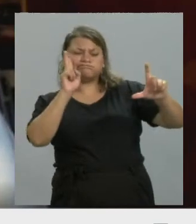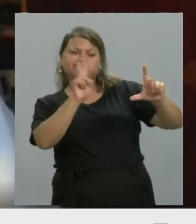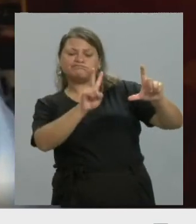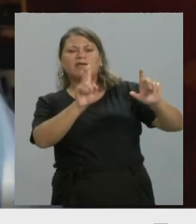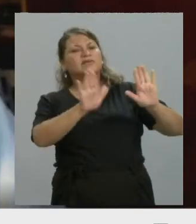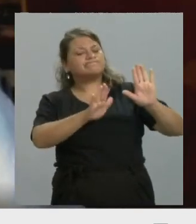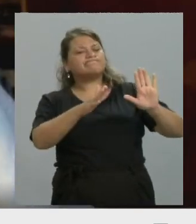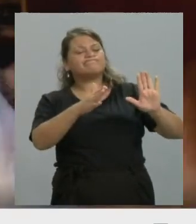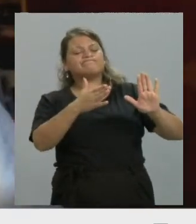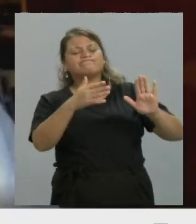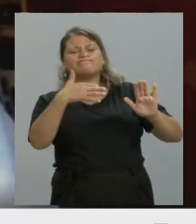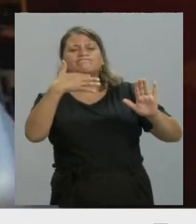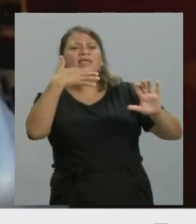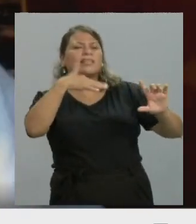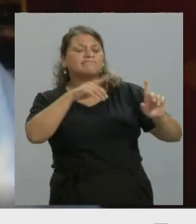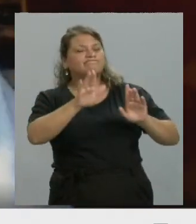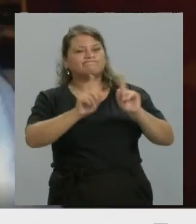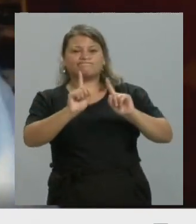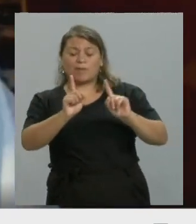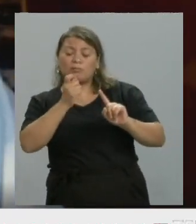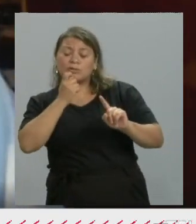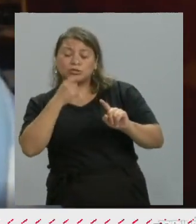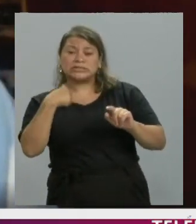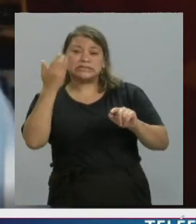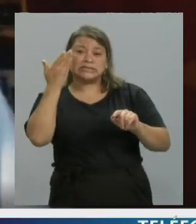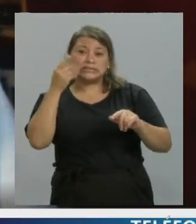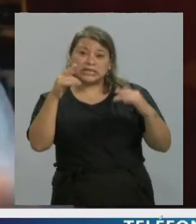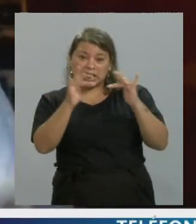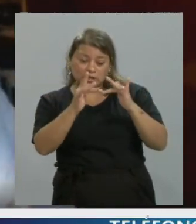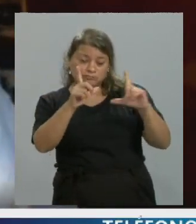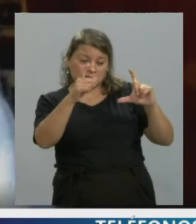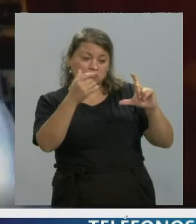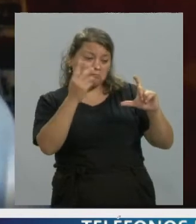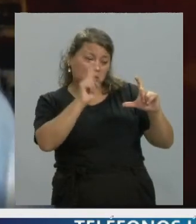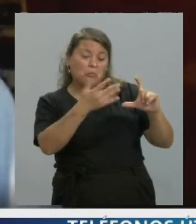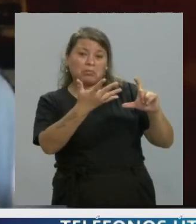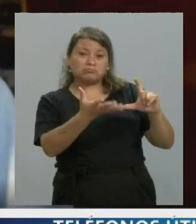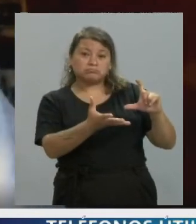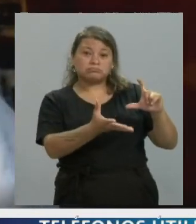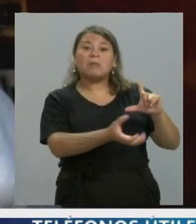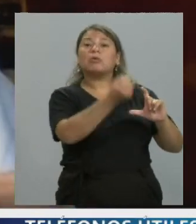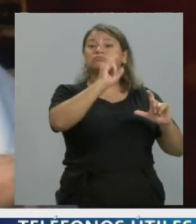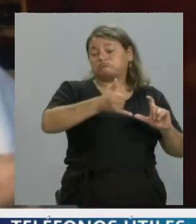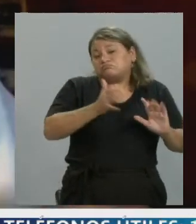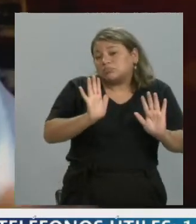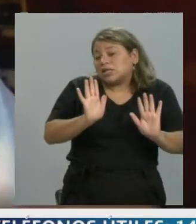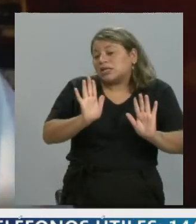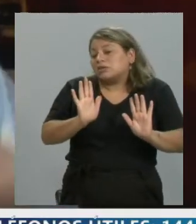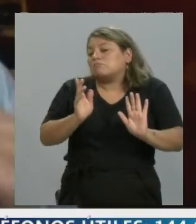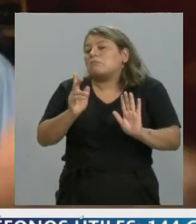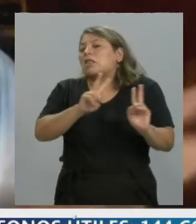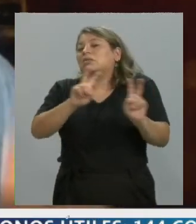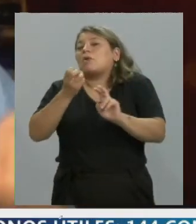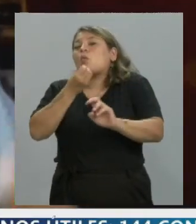ve una imagen en internet puede apropiarse y usarla para lo que quiera. Dejando de lado la propia